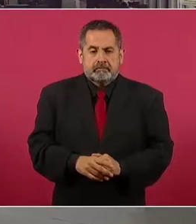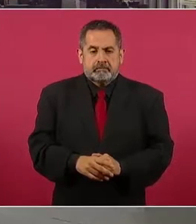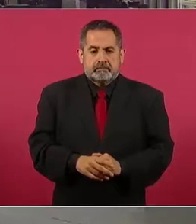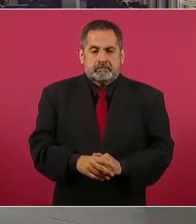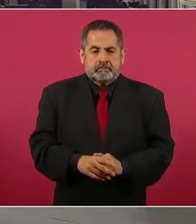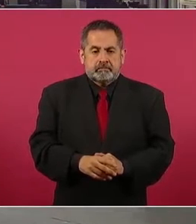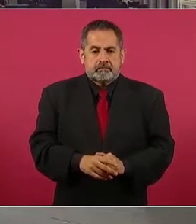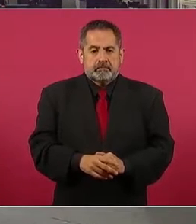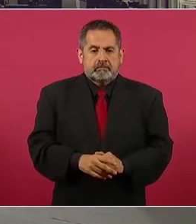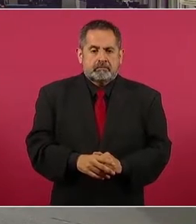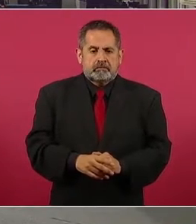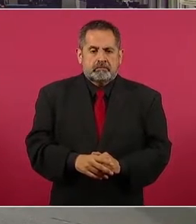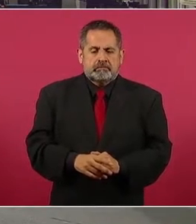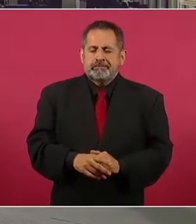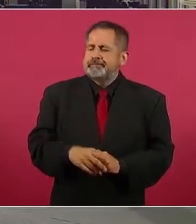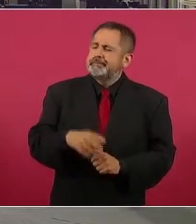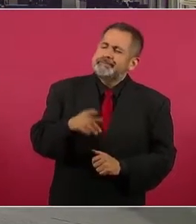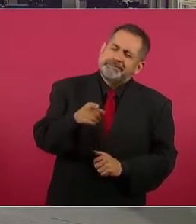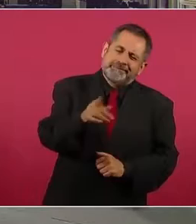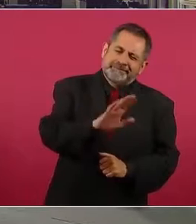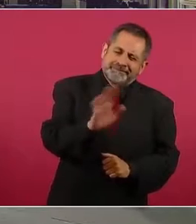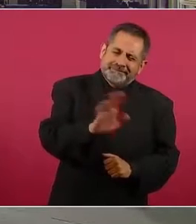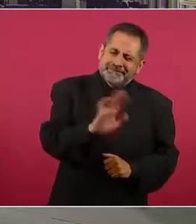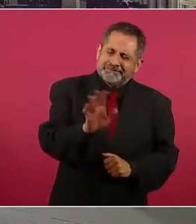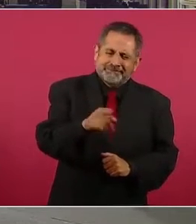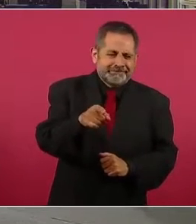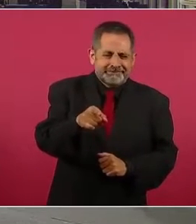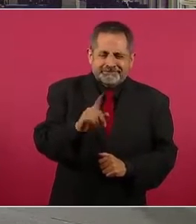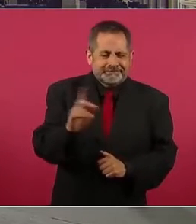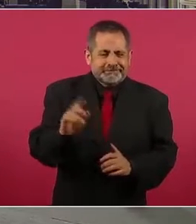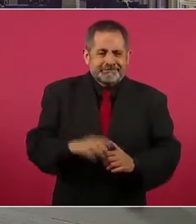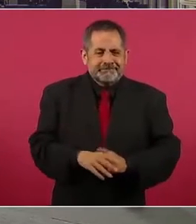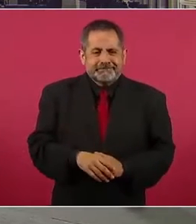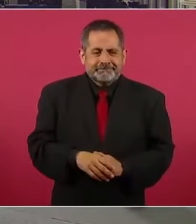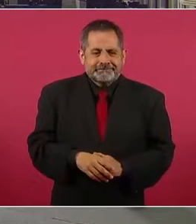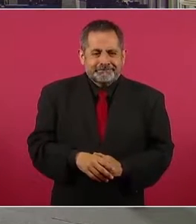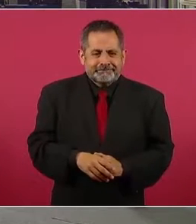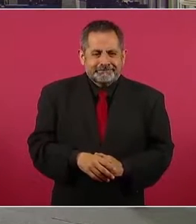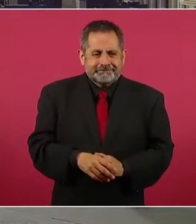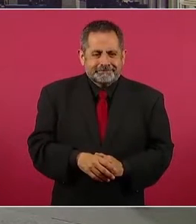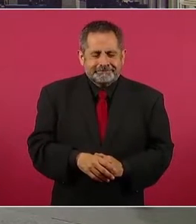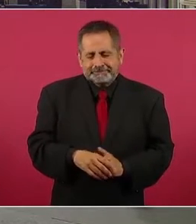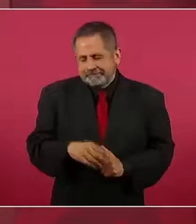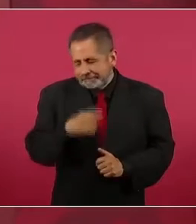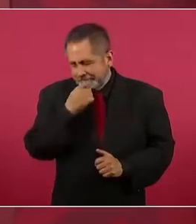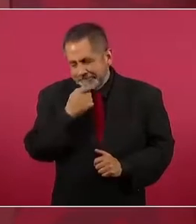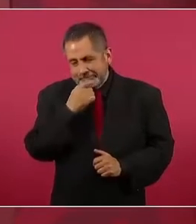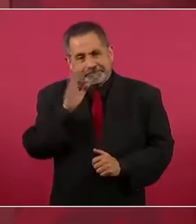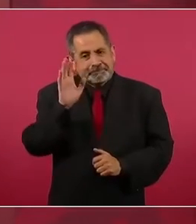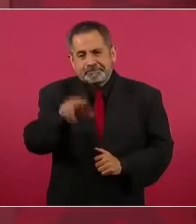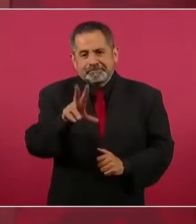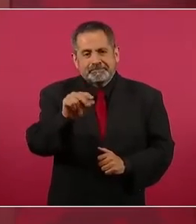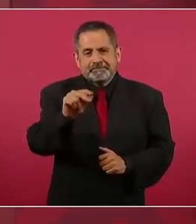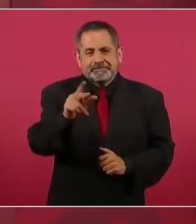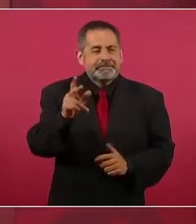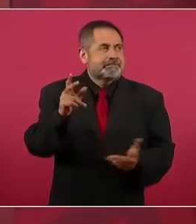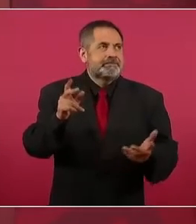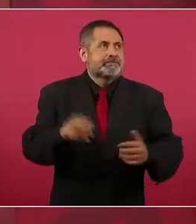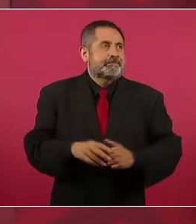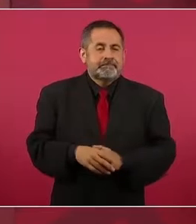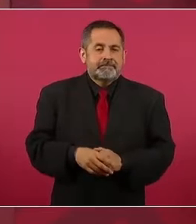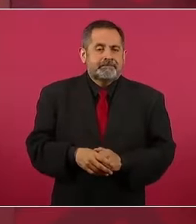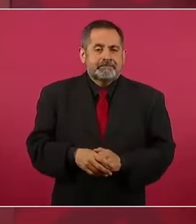No, eso es… la verdad es